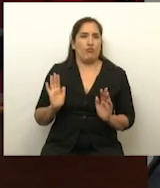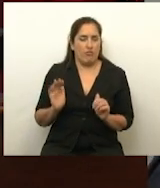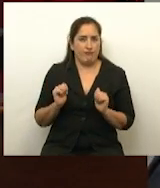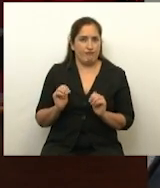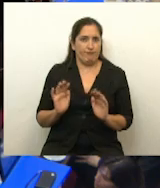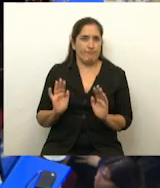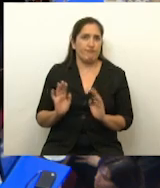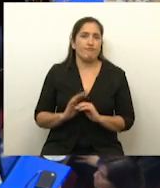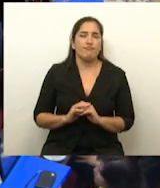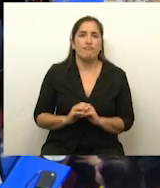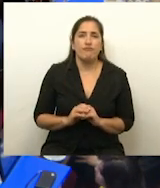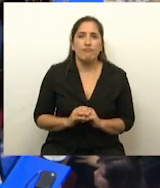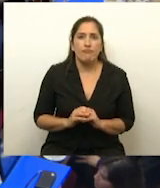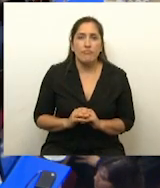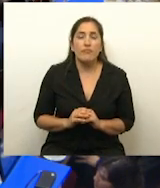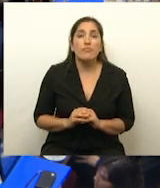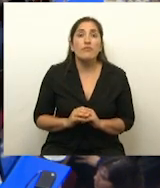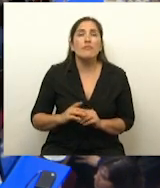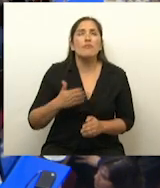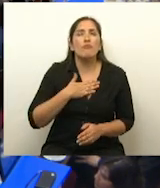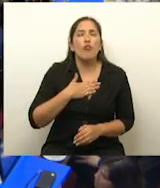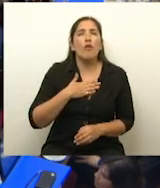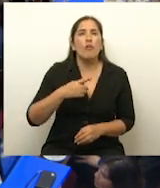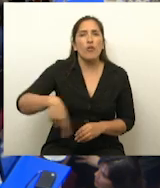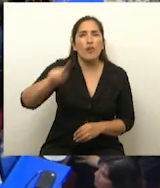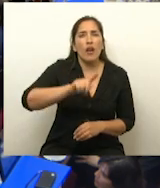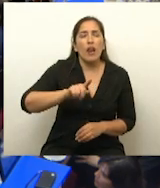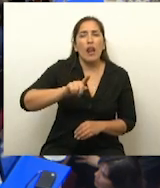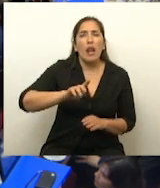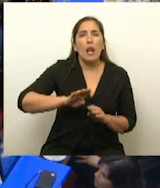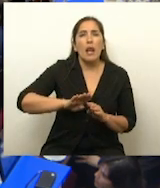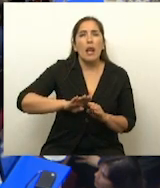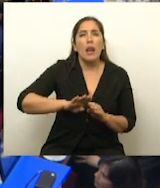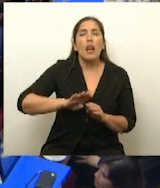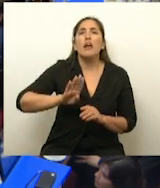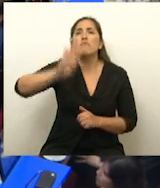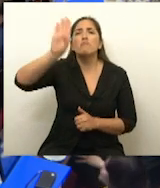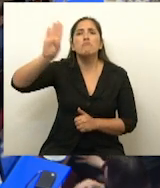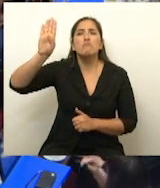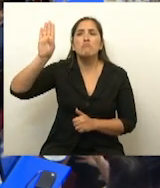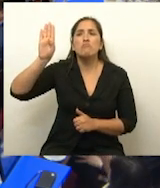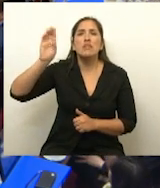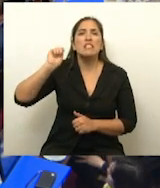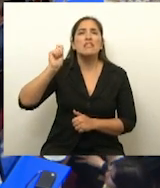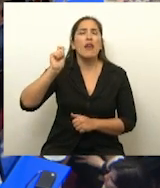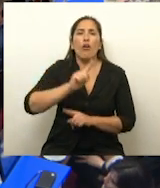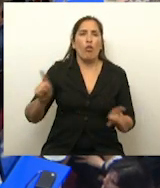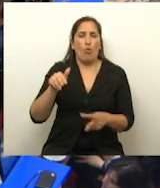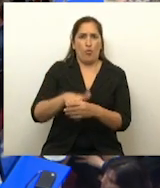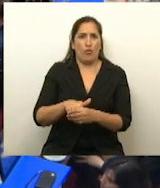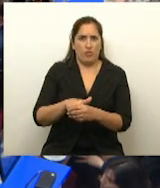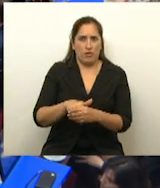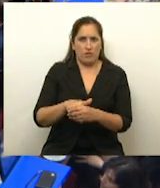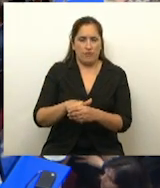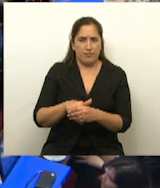consignar. Bueno, por favor, levanten la mano los senadores que se van a abstener. Se